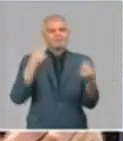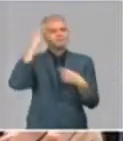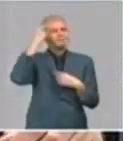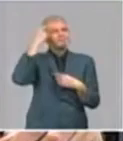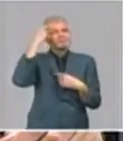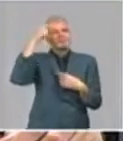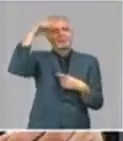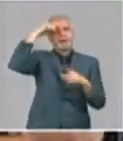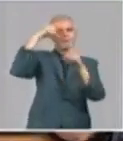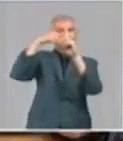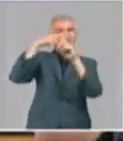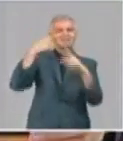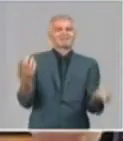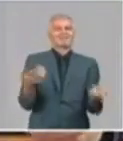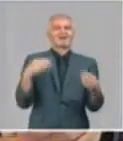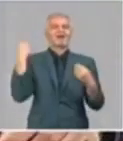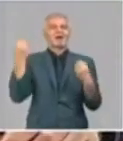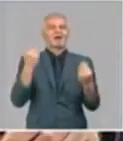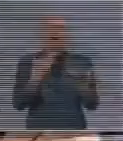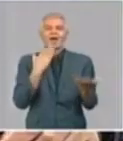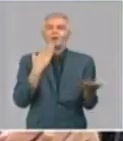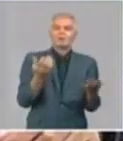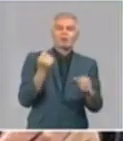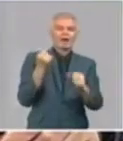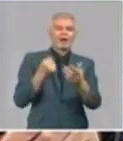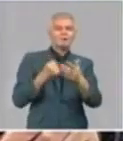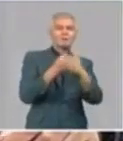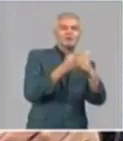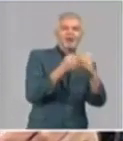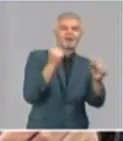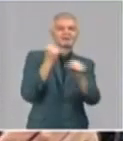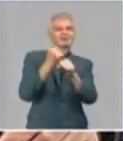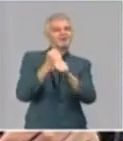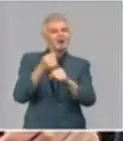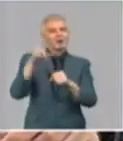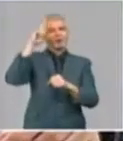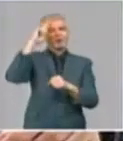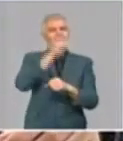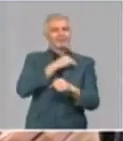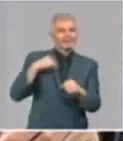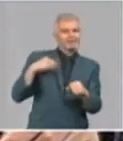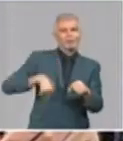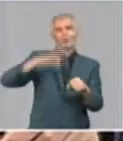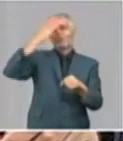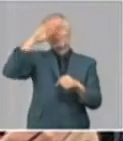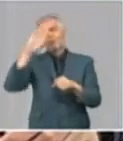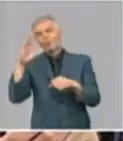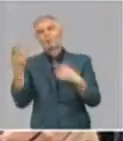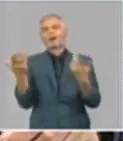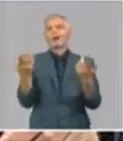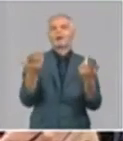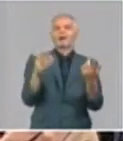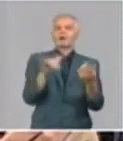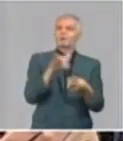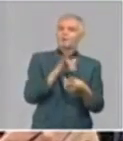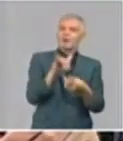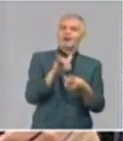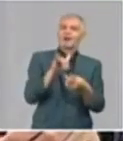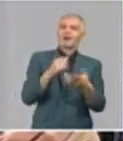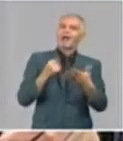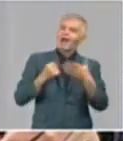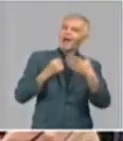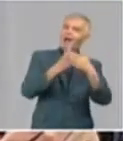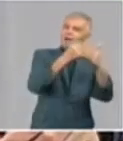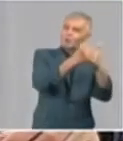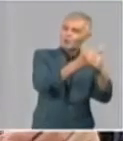cultura la labor altruista y desinteresada de nuestros médicos en Cuba y expresar a su vez nuestros respaldos